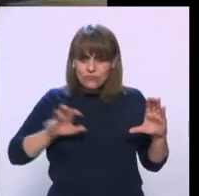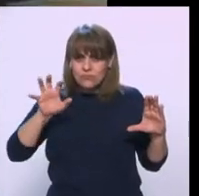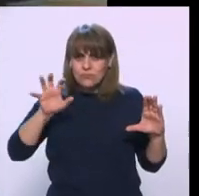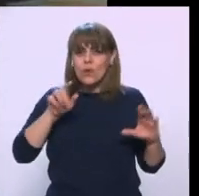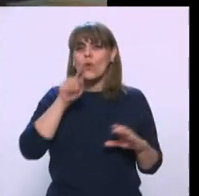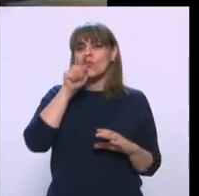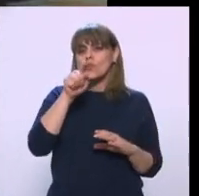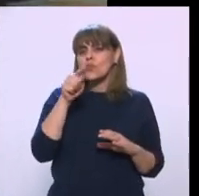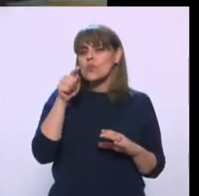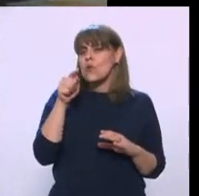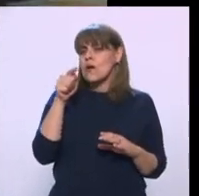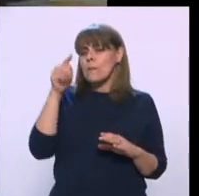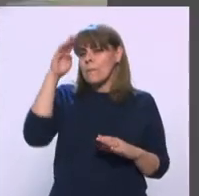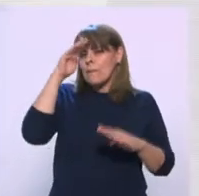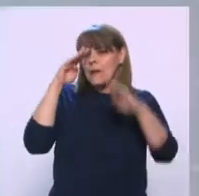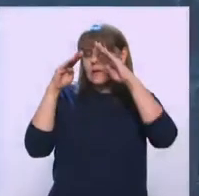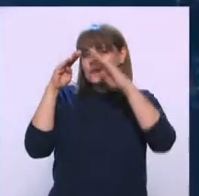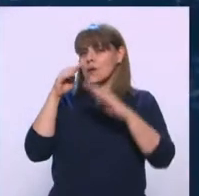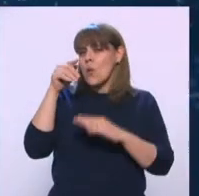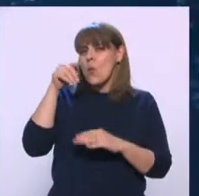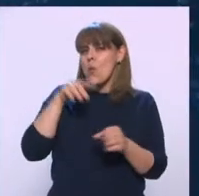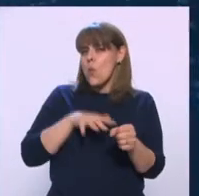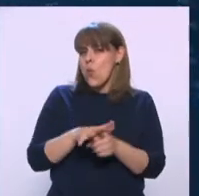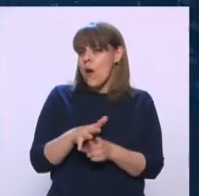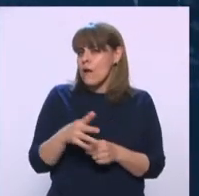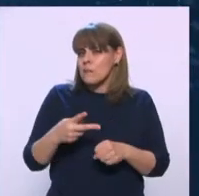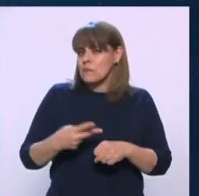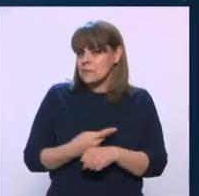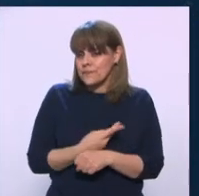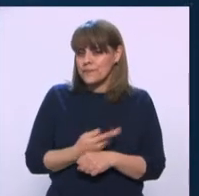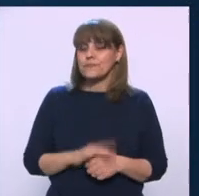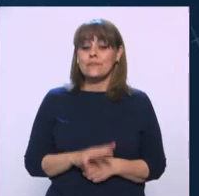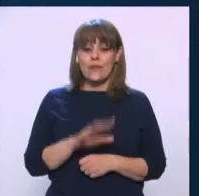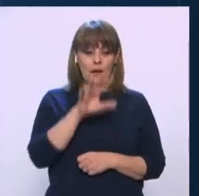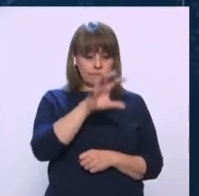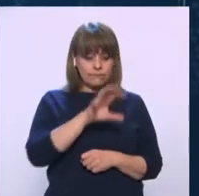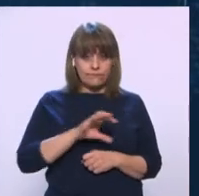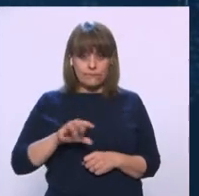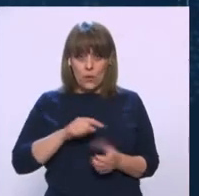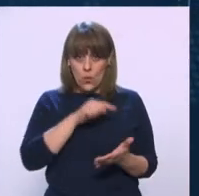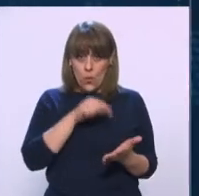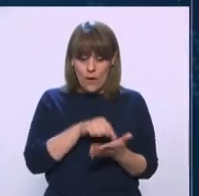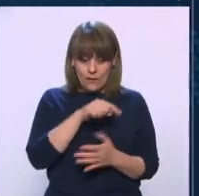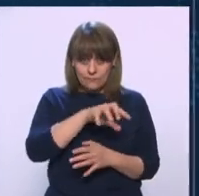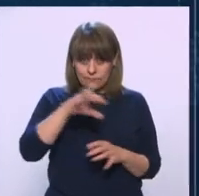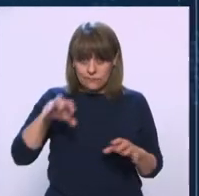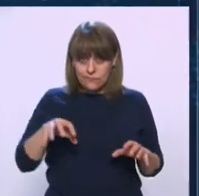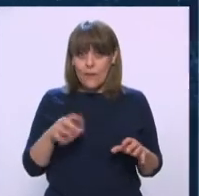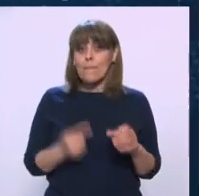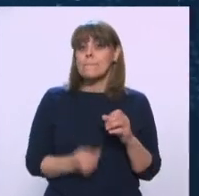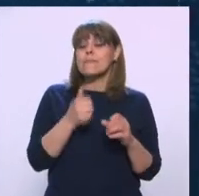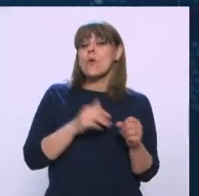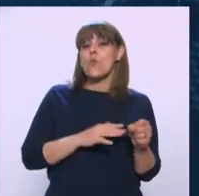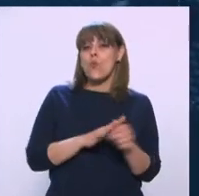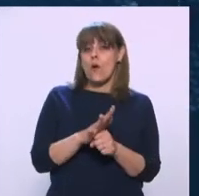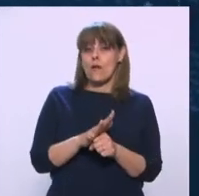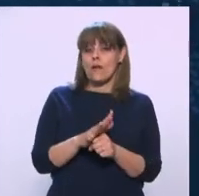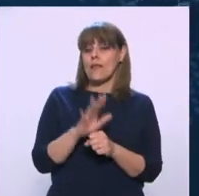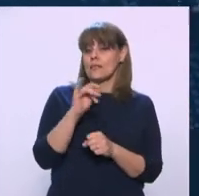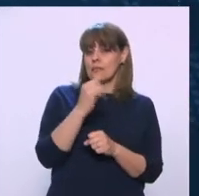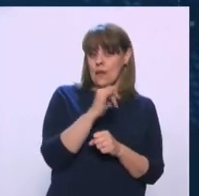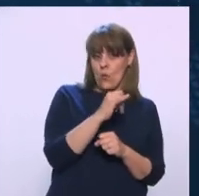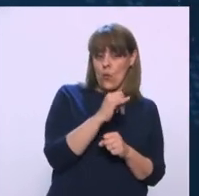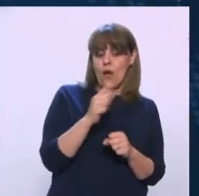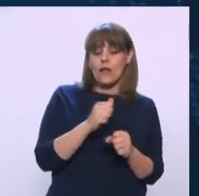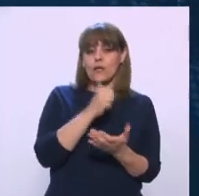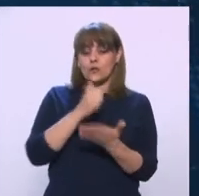es tu diagnóstico, querido Víctor? Mi en estos lugares, sin duda, lo primero es, en el caso de Tijuana